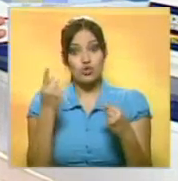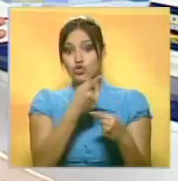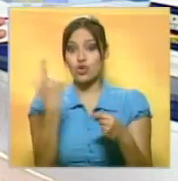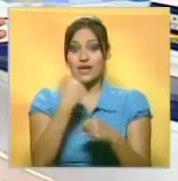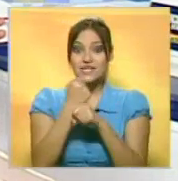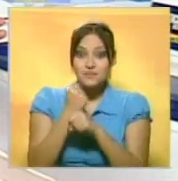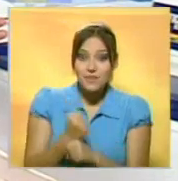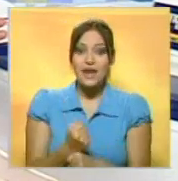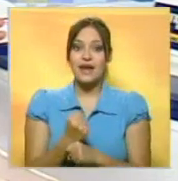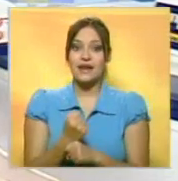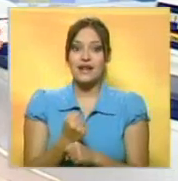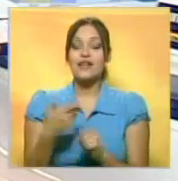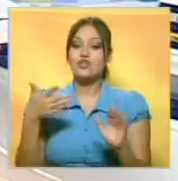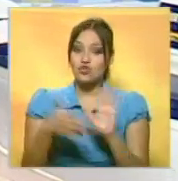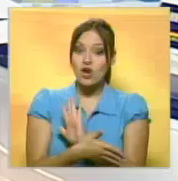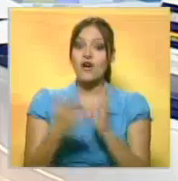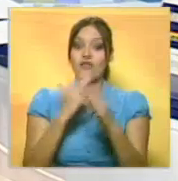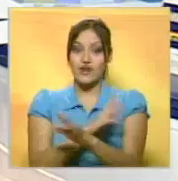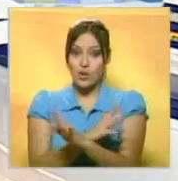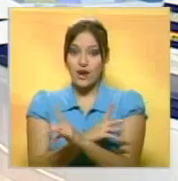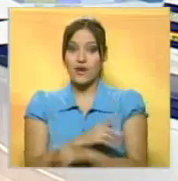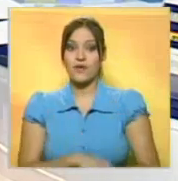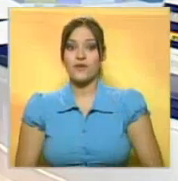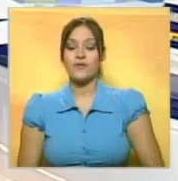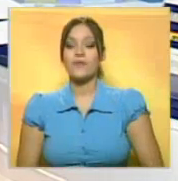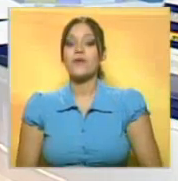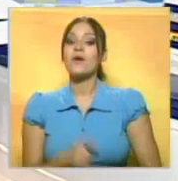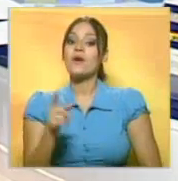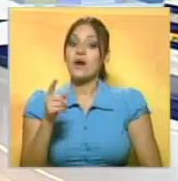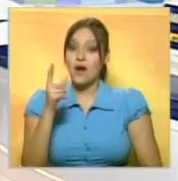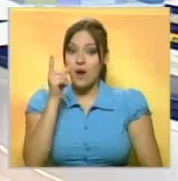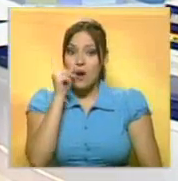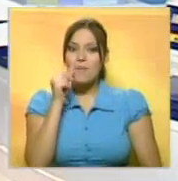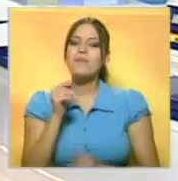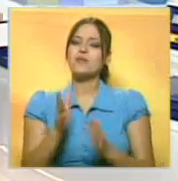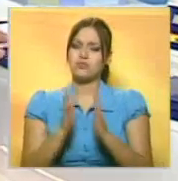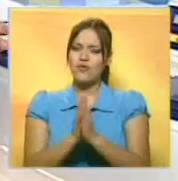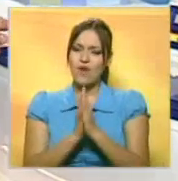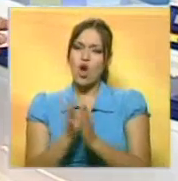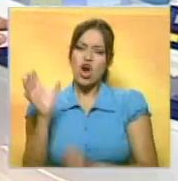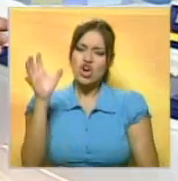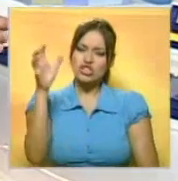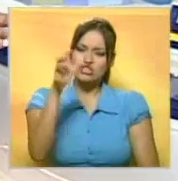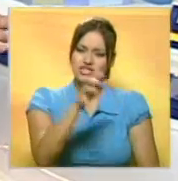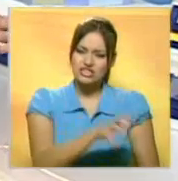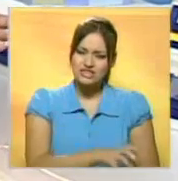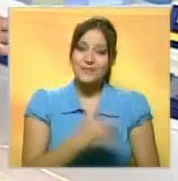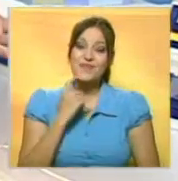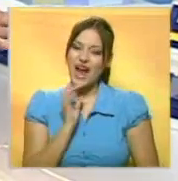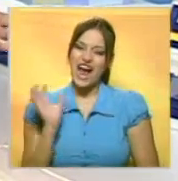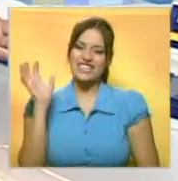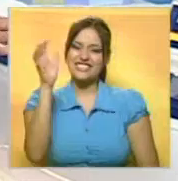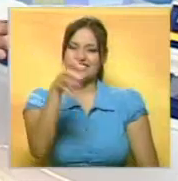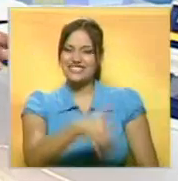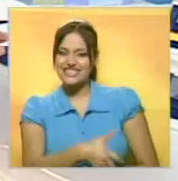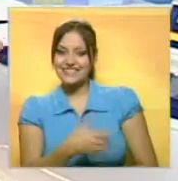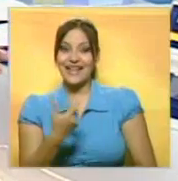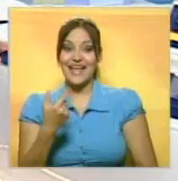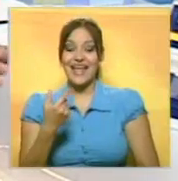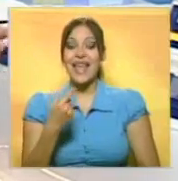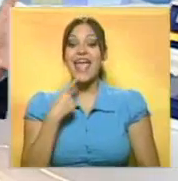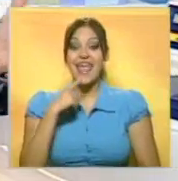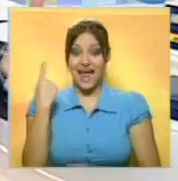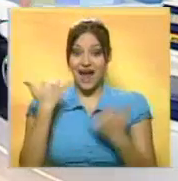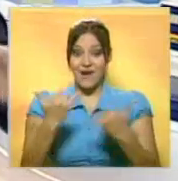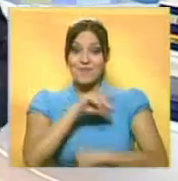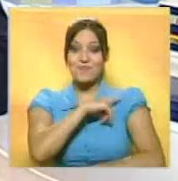expectativas que hay en torno a este juego. Oliver Rodríguez, por favor abuelo, un rugido, nos cuenta con